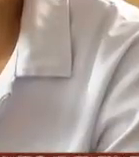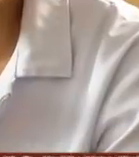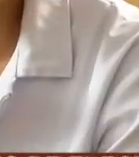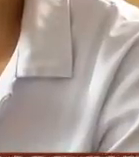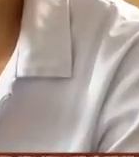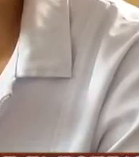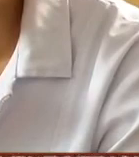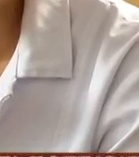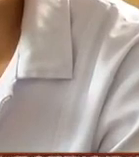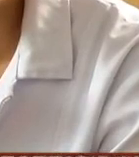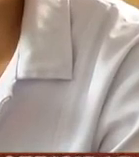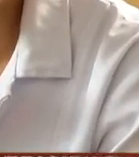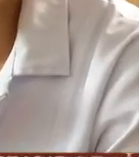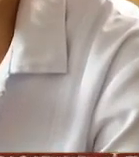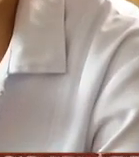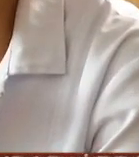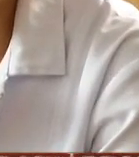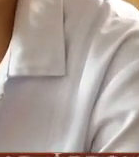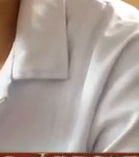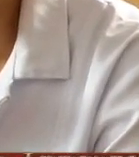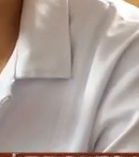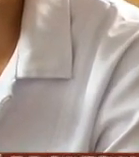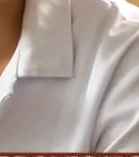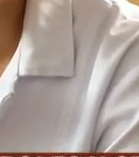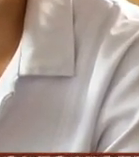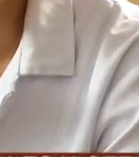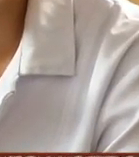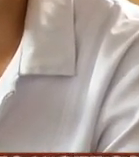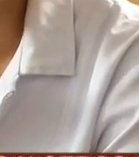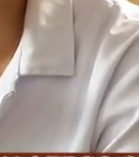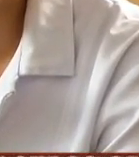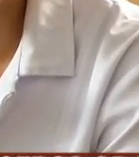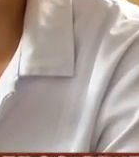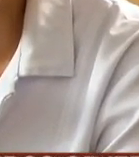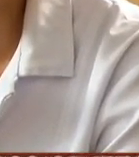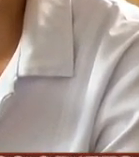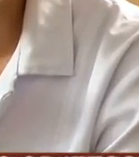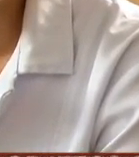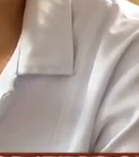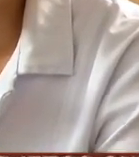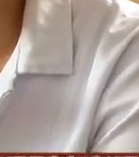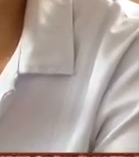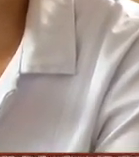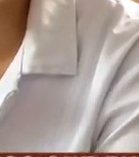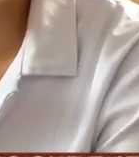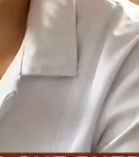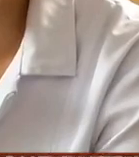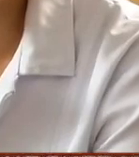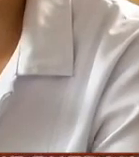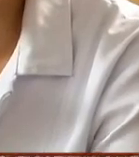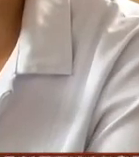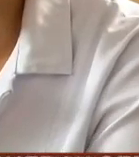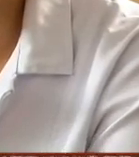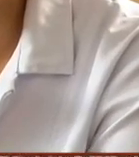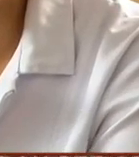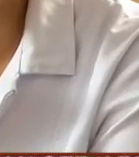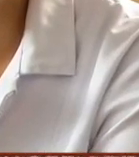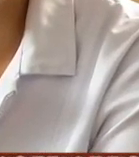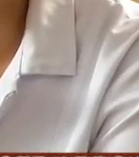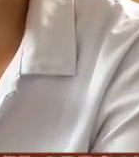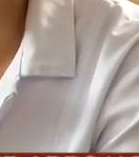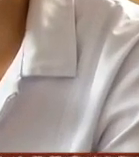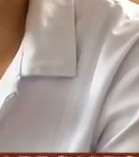las las ventajas por demás de las demás empresas en cuanto a la capacitación en cuanto